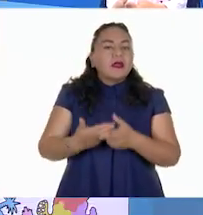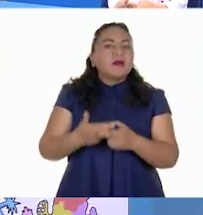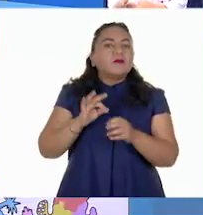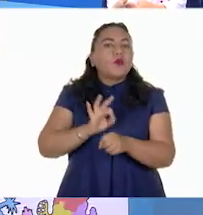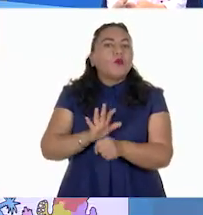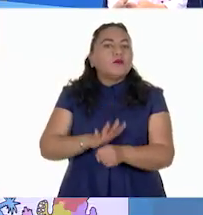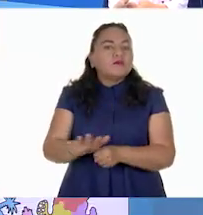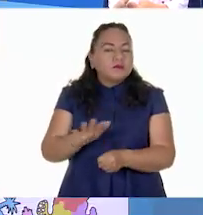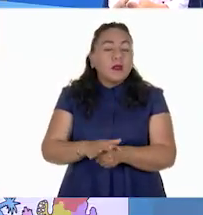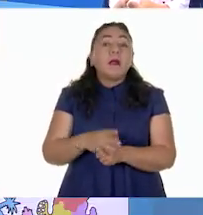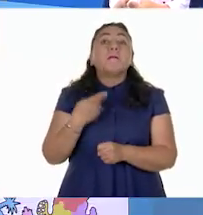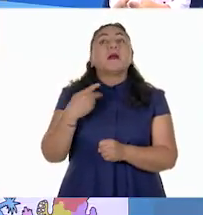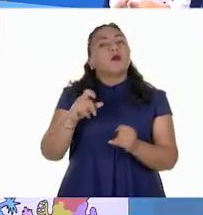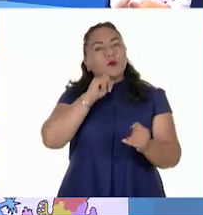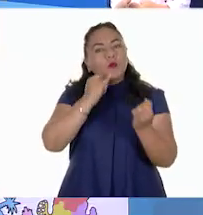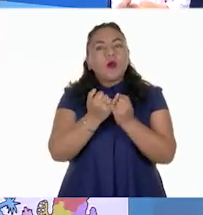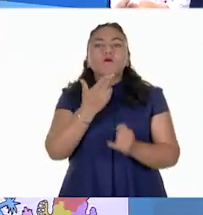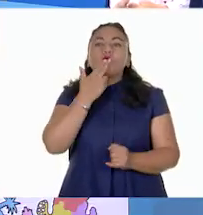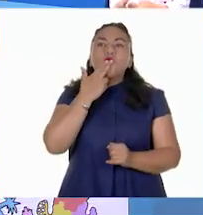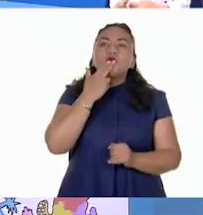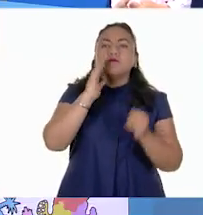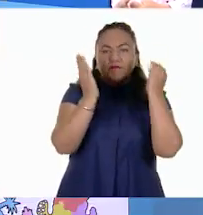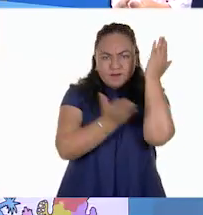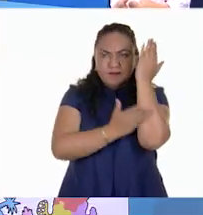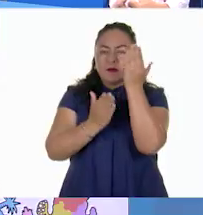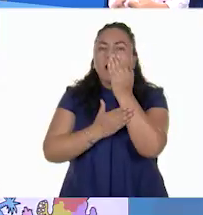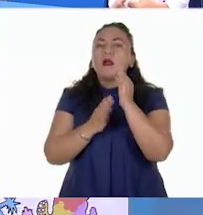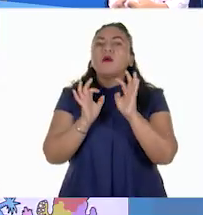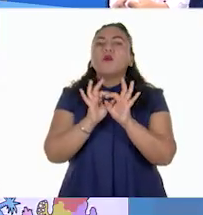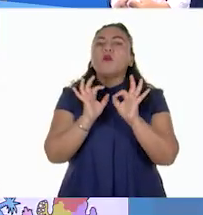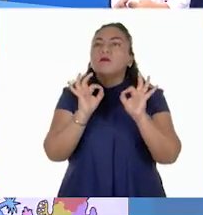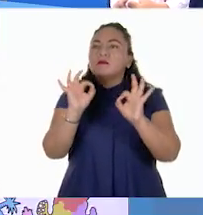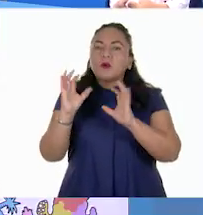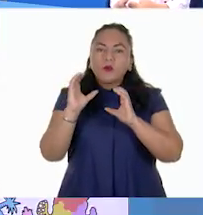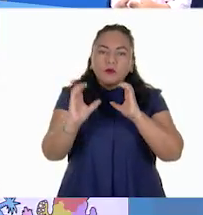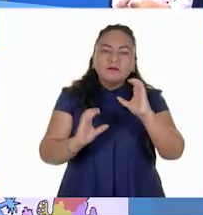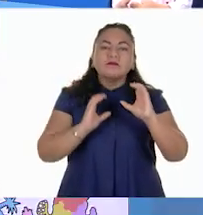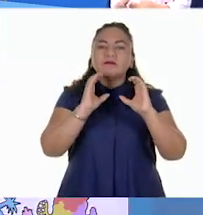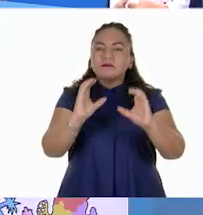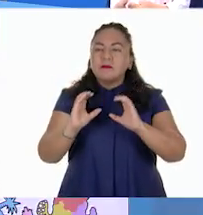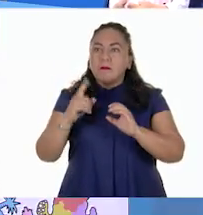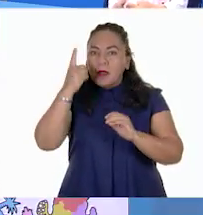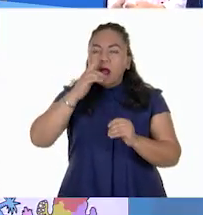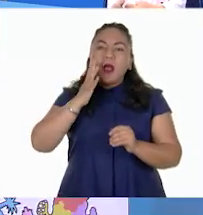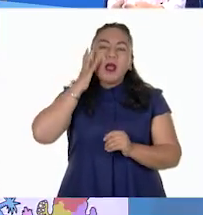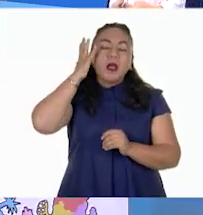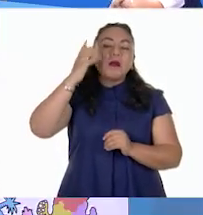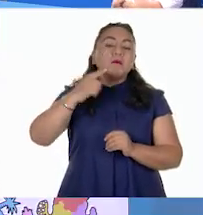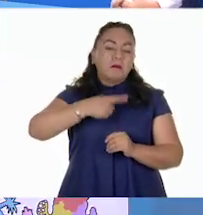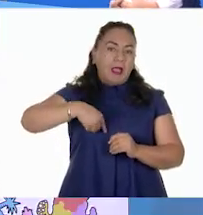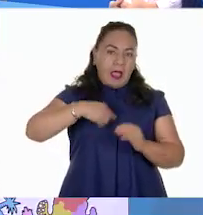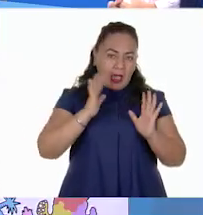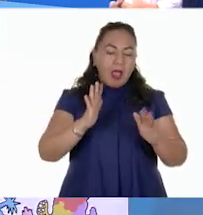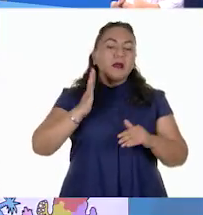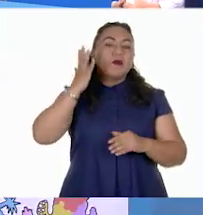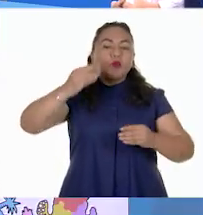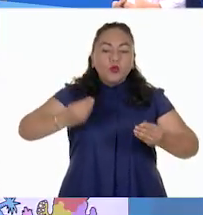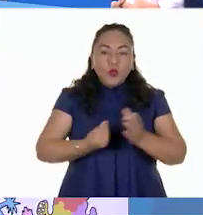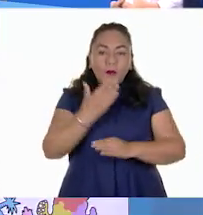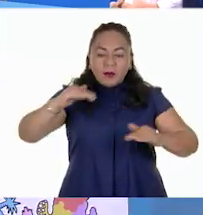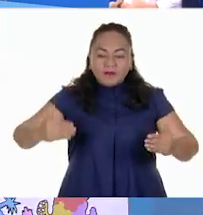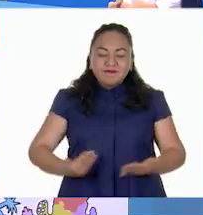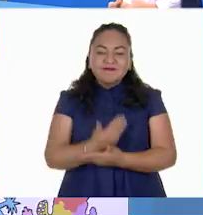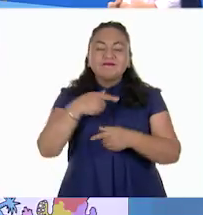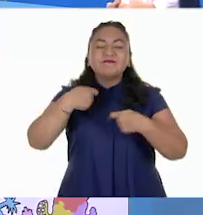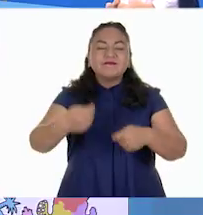también hacer un uso adecuado y sustentable de los recursos para evitar que les falten las nuevas generaciones. ¿O se causa